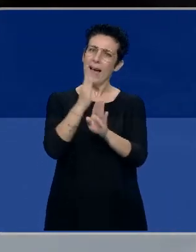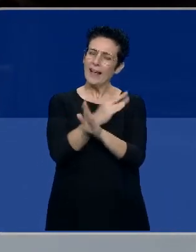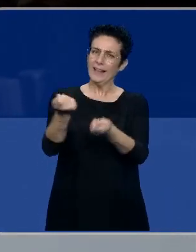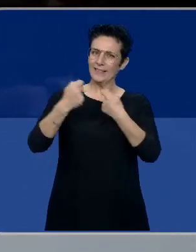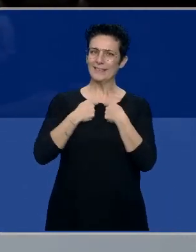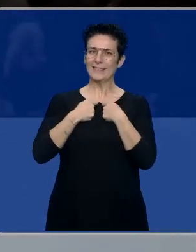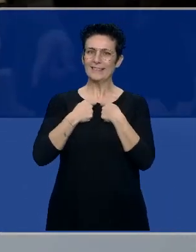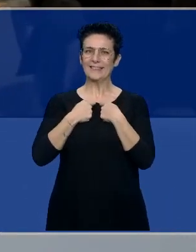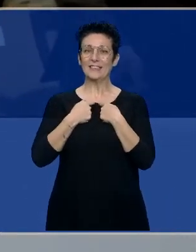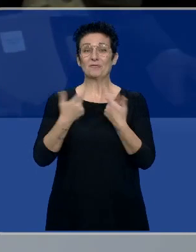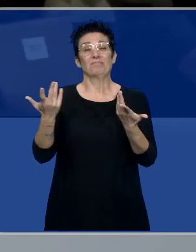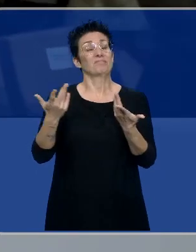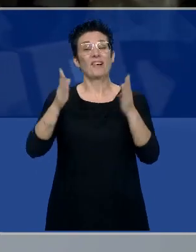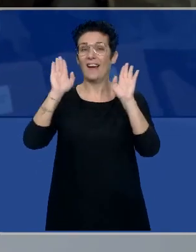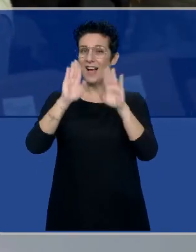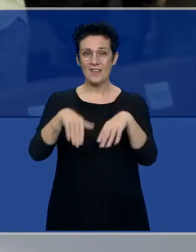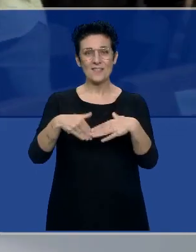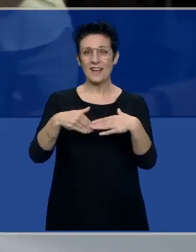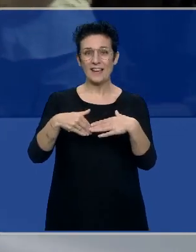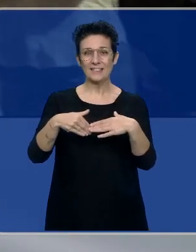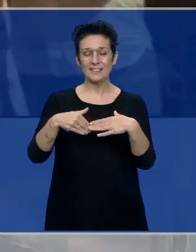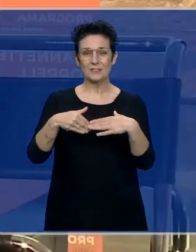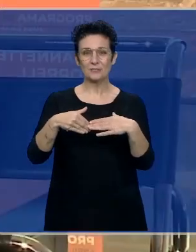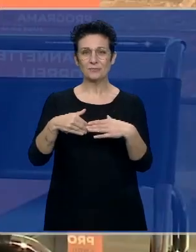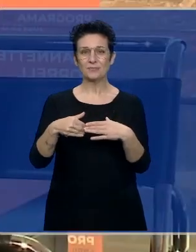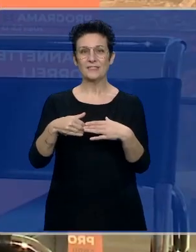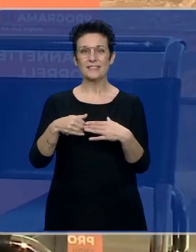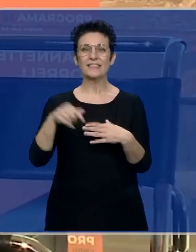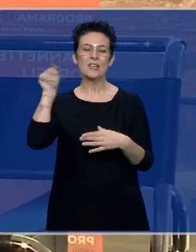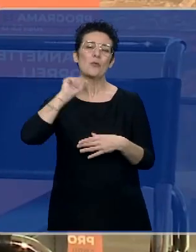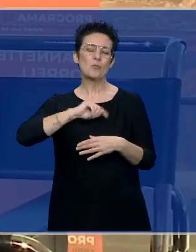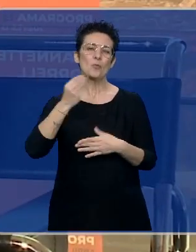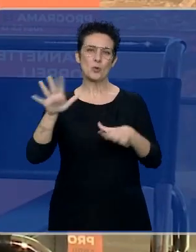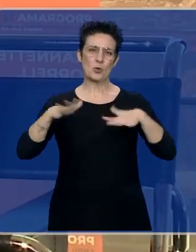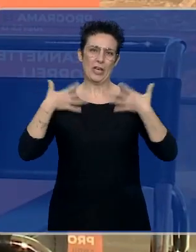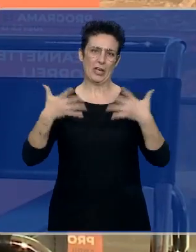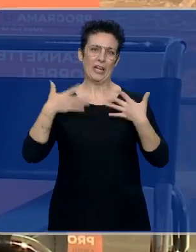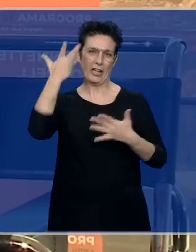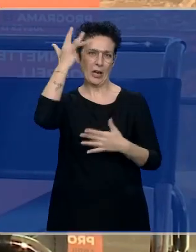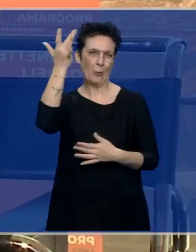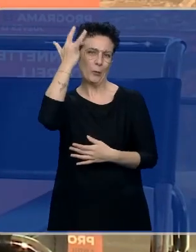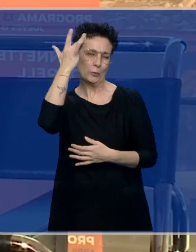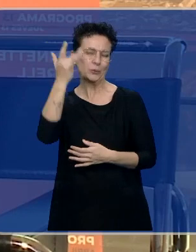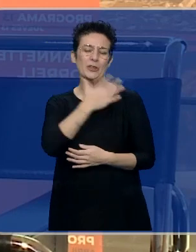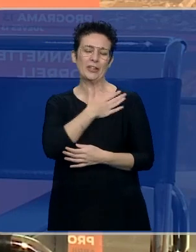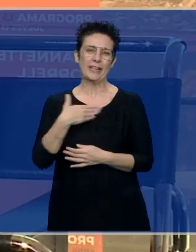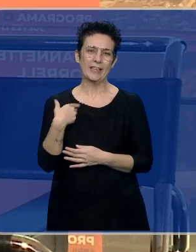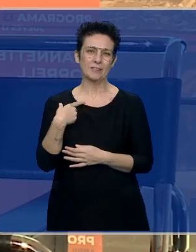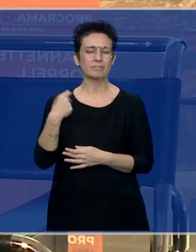y que, bueno, es eso, él le acogía, con ilusión, ¿no?, con ilusión, vamos a quedar con